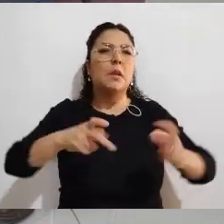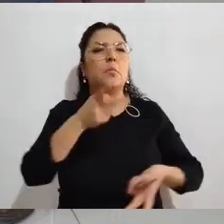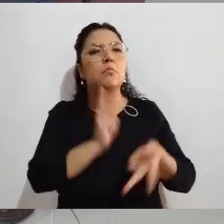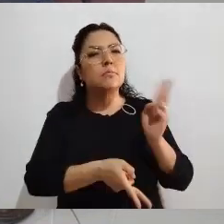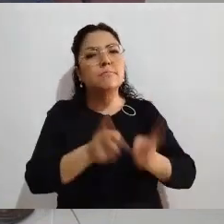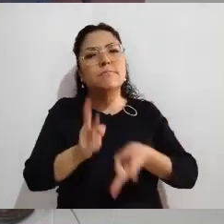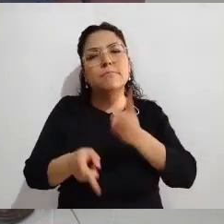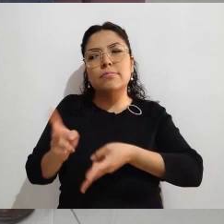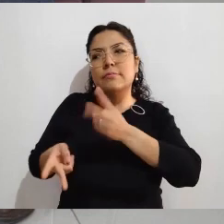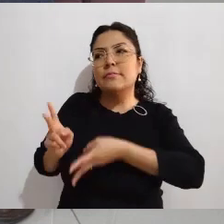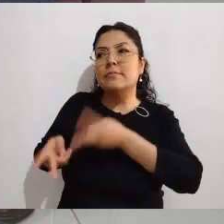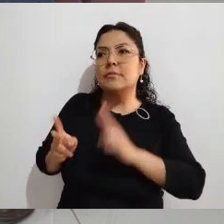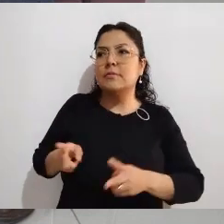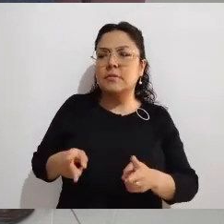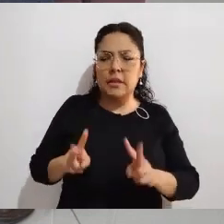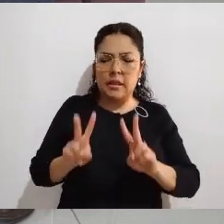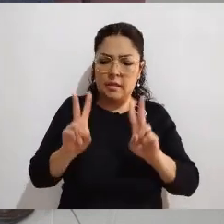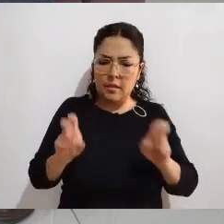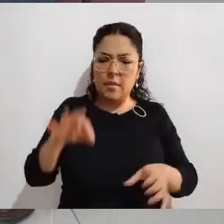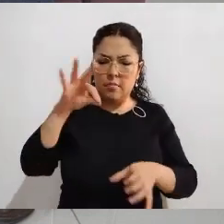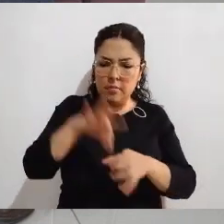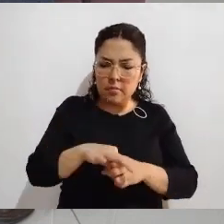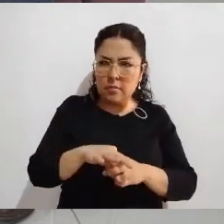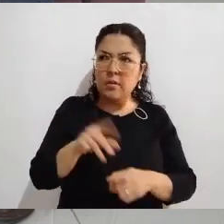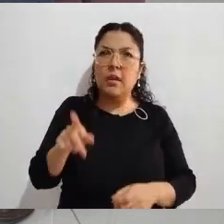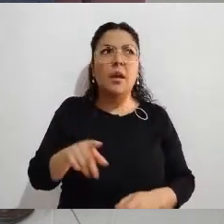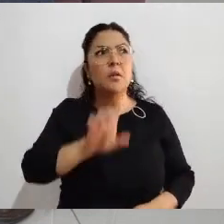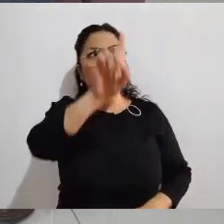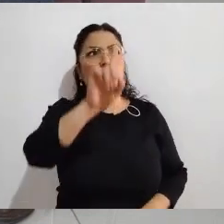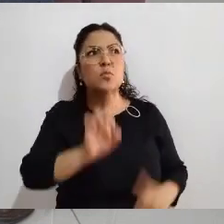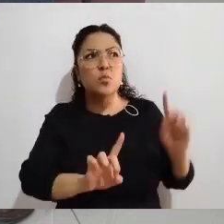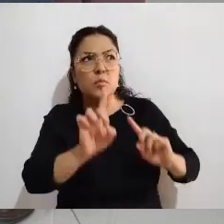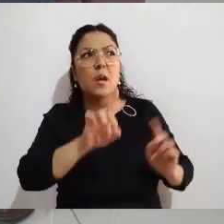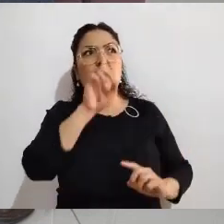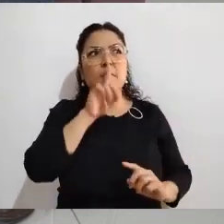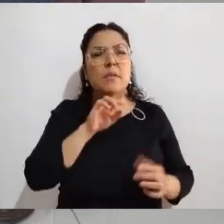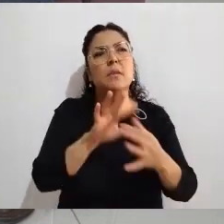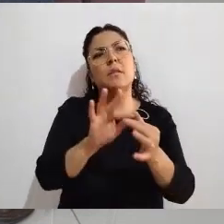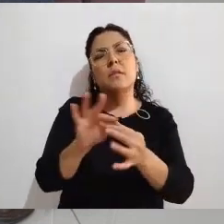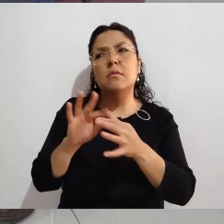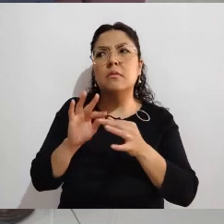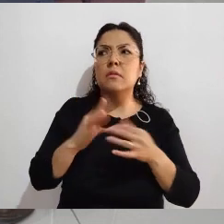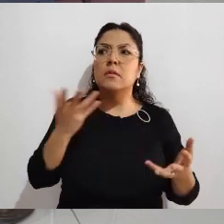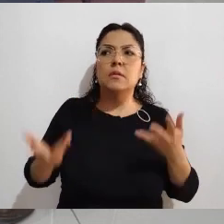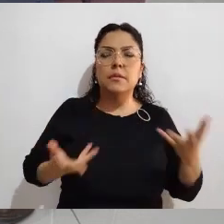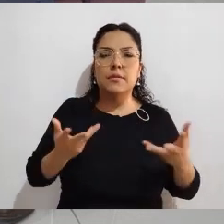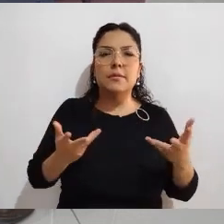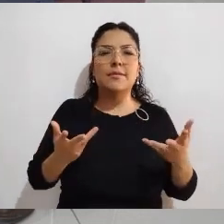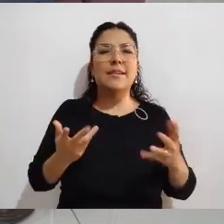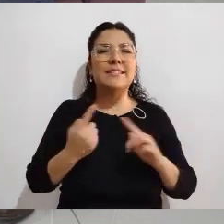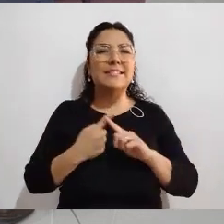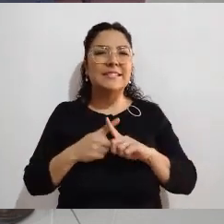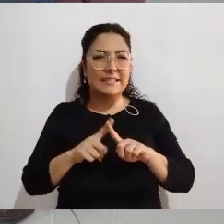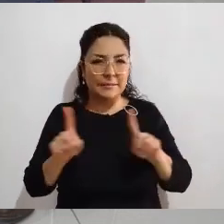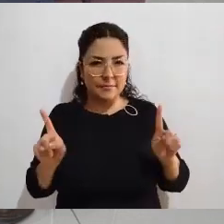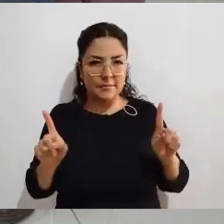de repente habla uno de muchos mitos que existen en materia electoral, pero ya cuando lo vives en la realidad, cuando te toca verlo y estar en el proceso, pues